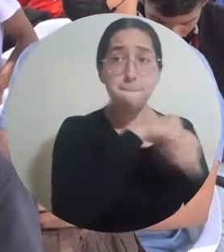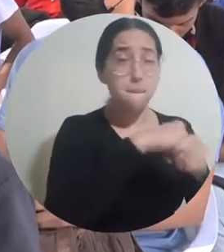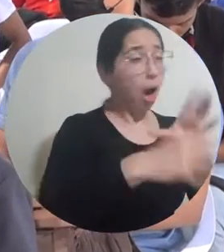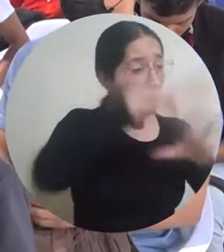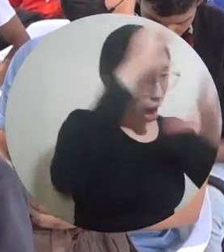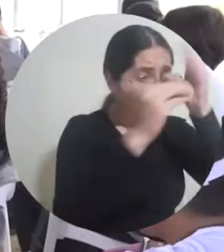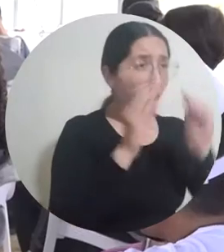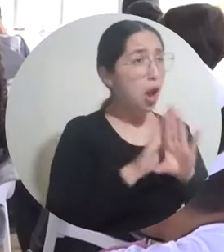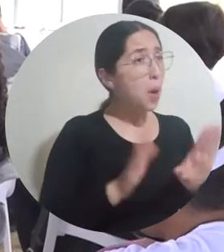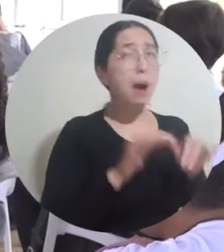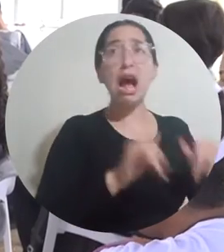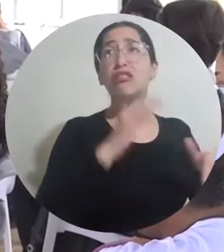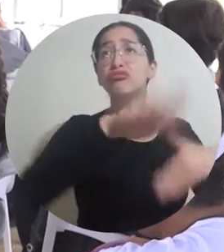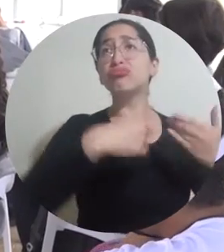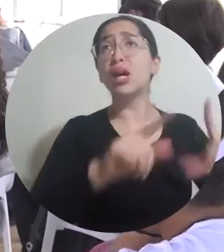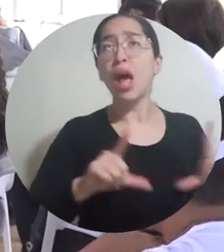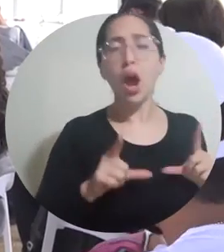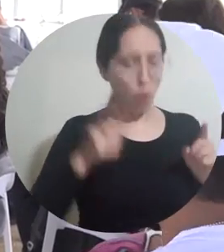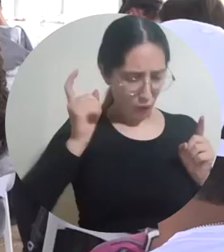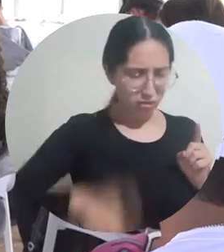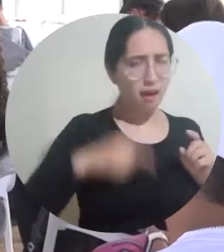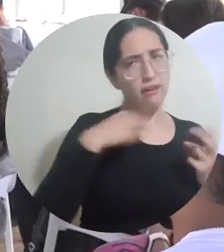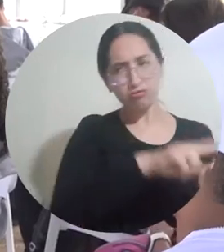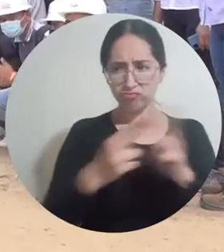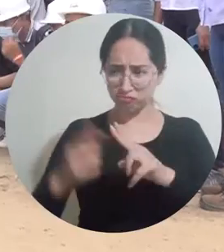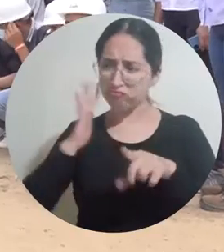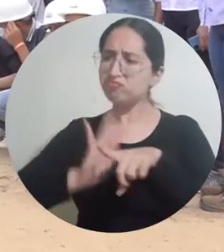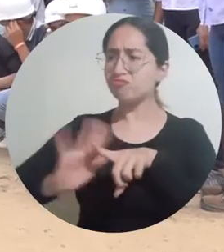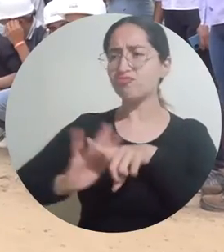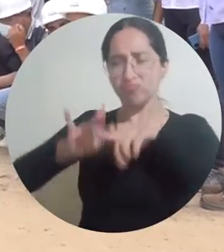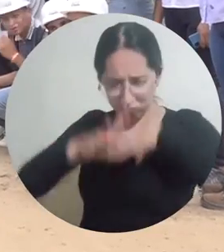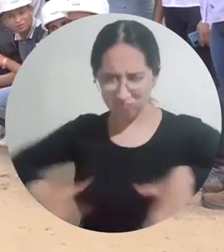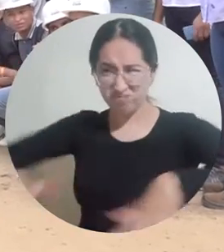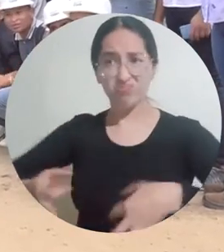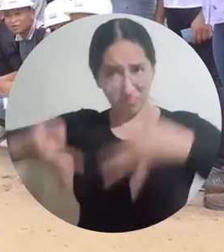queda confinado al aula de clase o al laboratorio, traerlo al territorio.